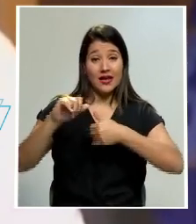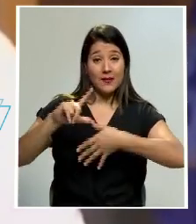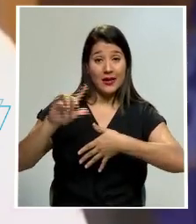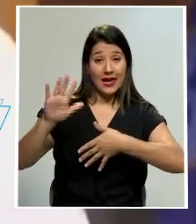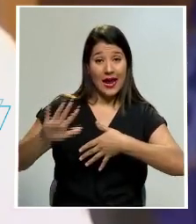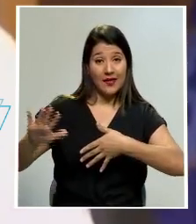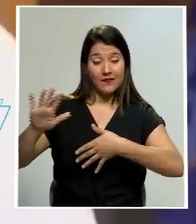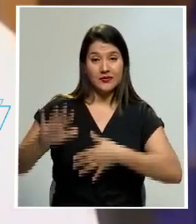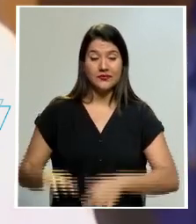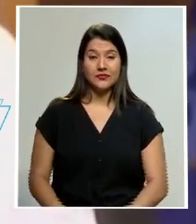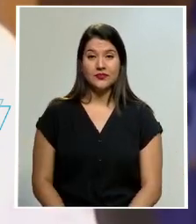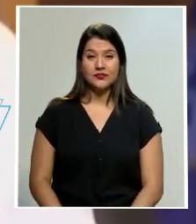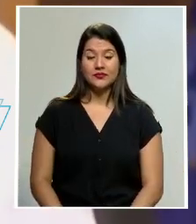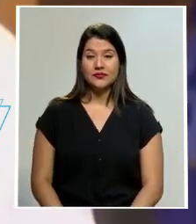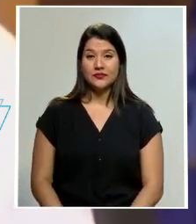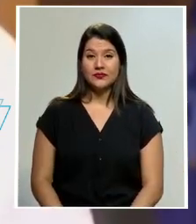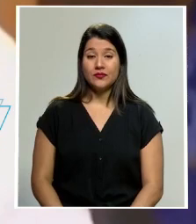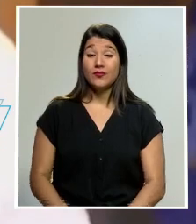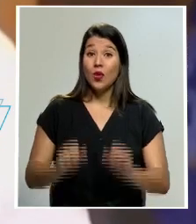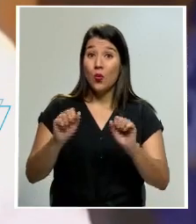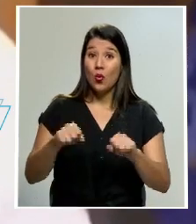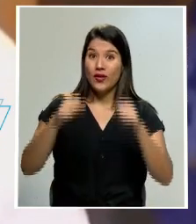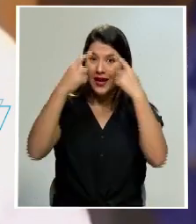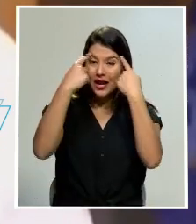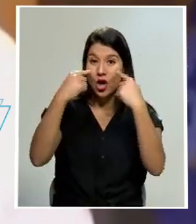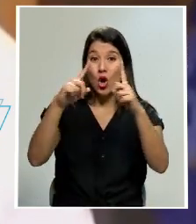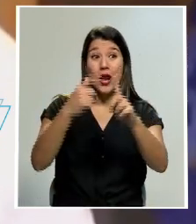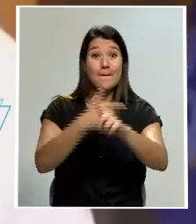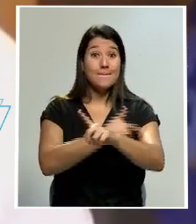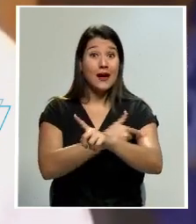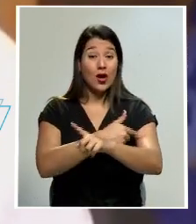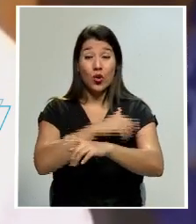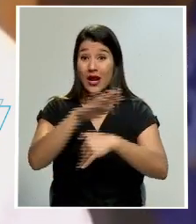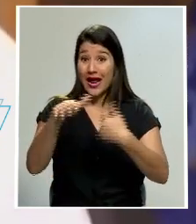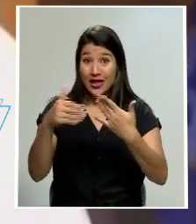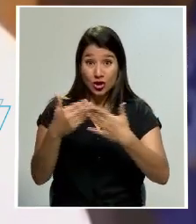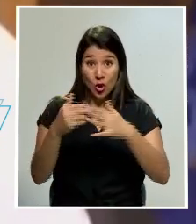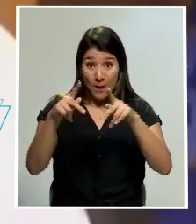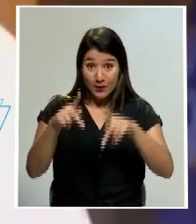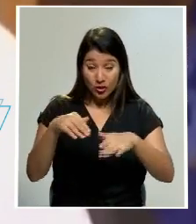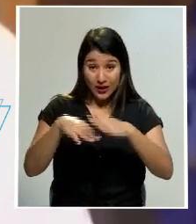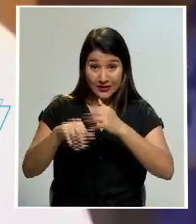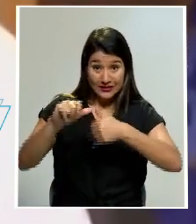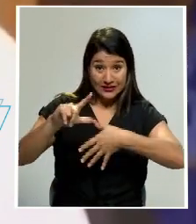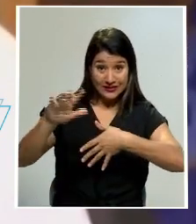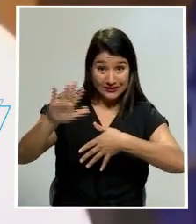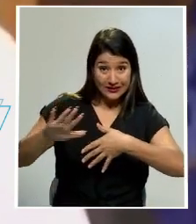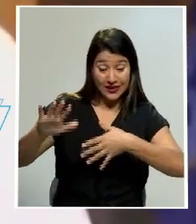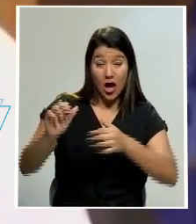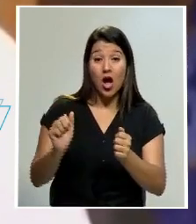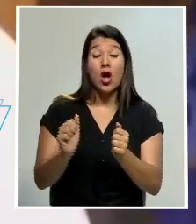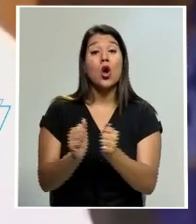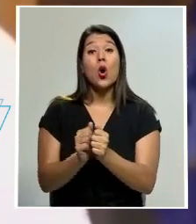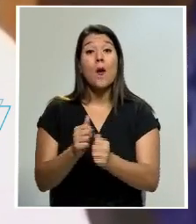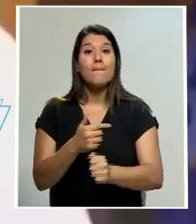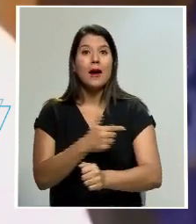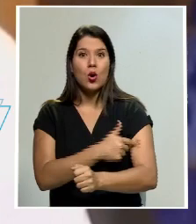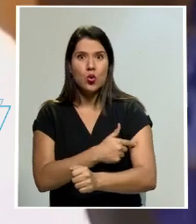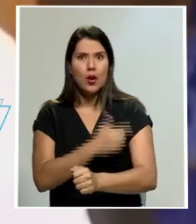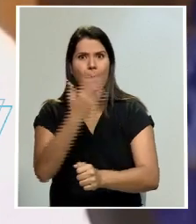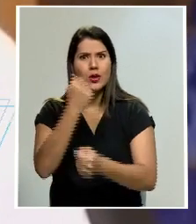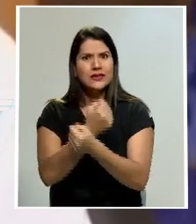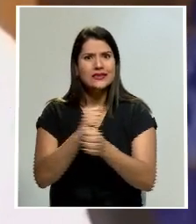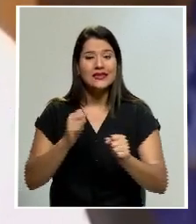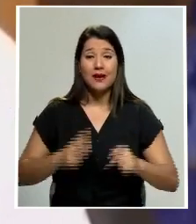caribe alcanzar a todos los que viven en nuestra región con vacunas de COVID que salvan vidas